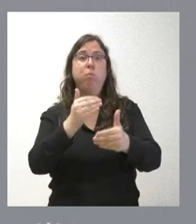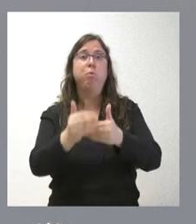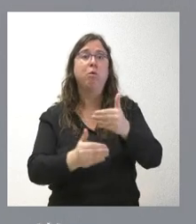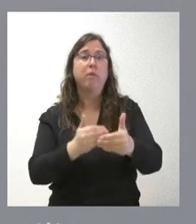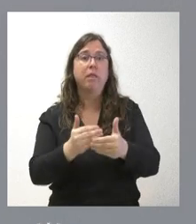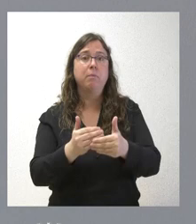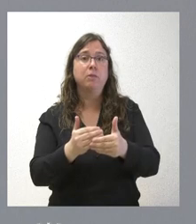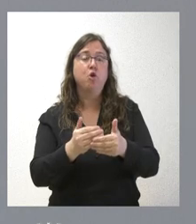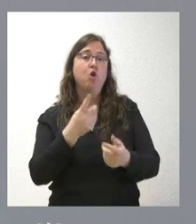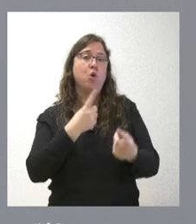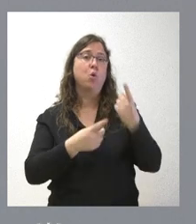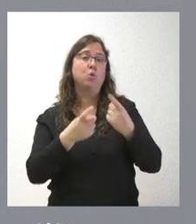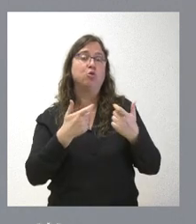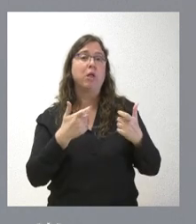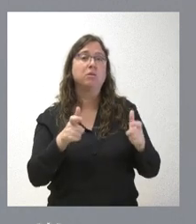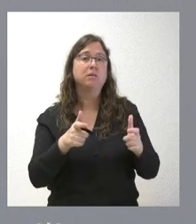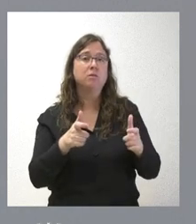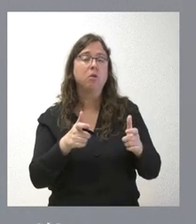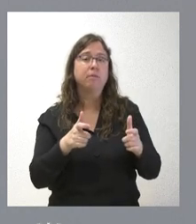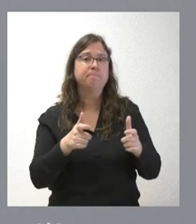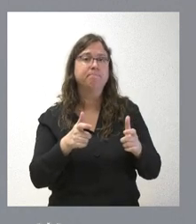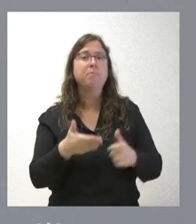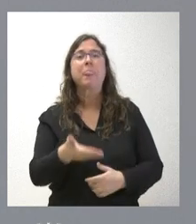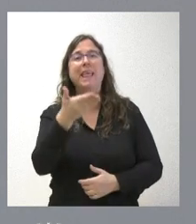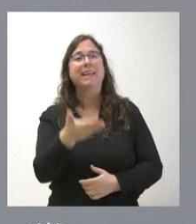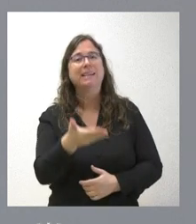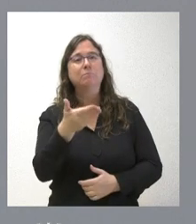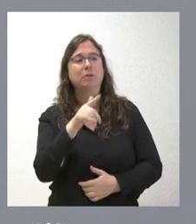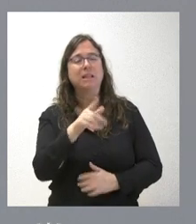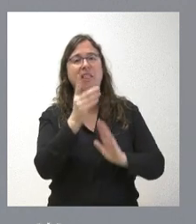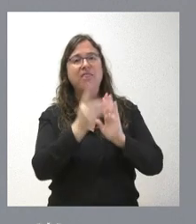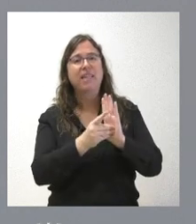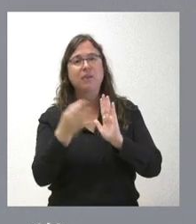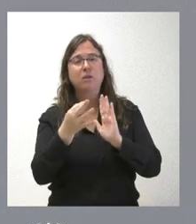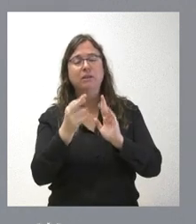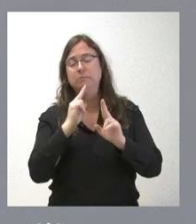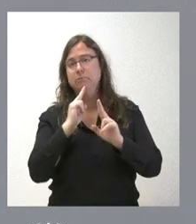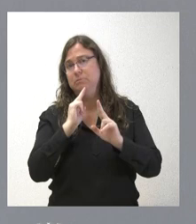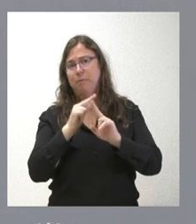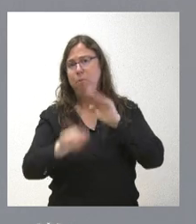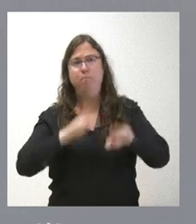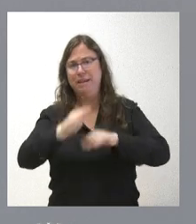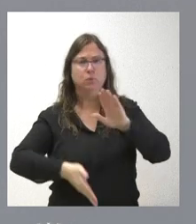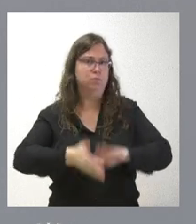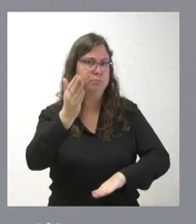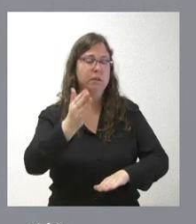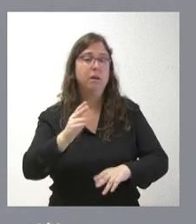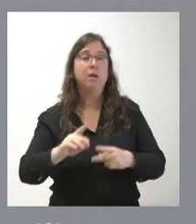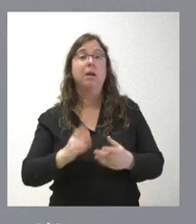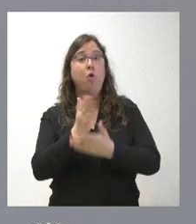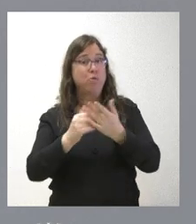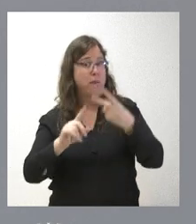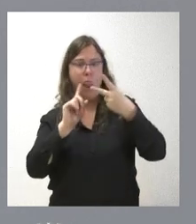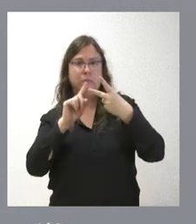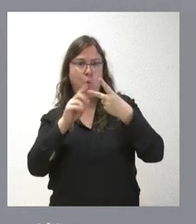consultado con el sector. Lo que es muy importante respecto de este decreto es que es un paso adelante. Somos la segunda comunidad autónoma que lo tiene, pero